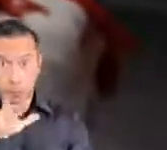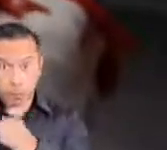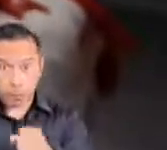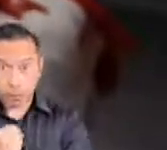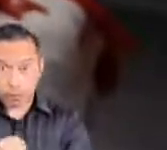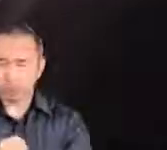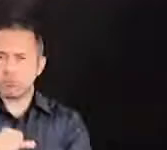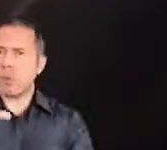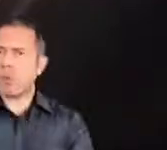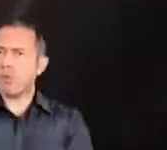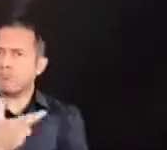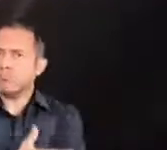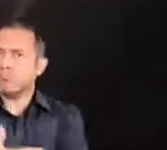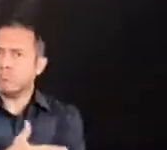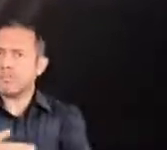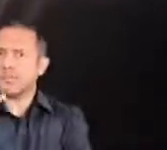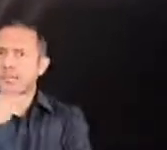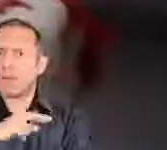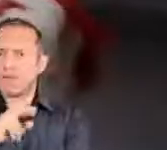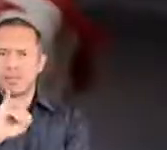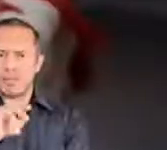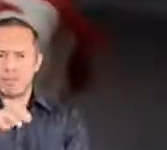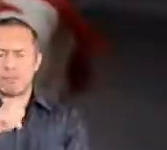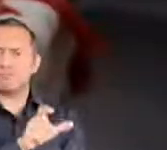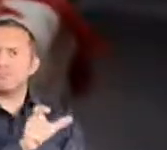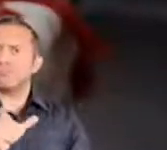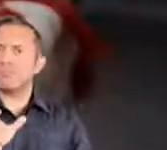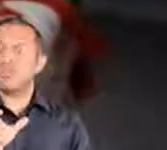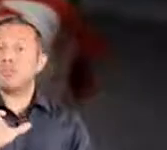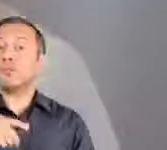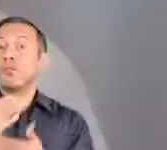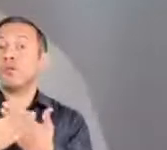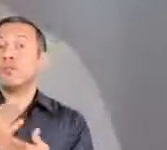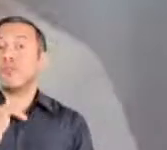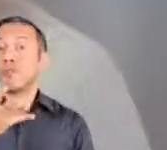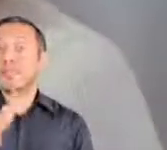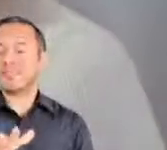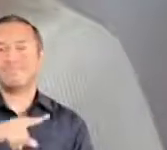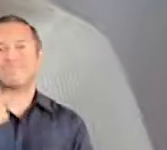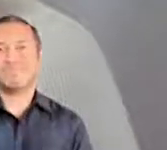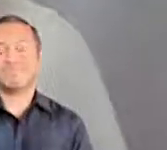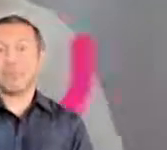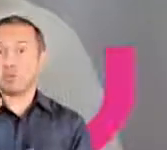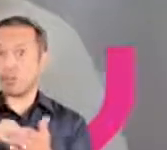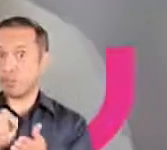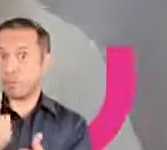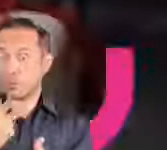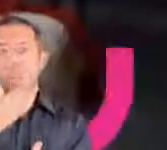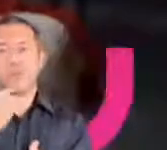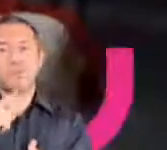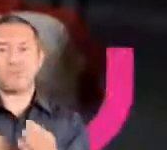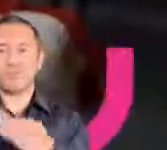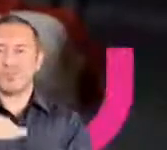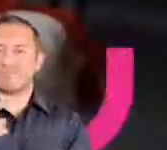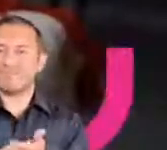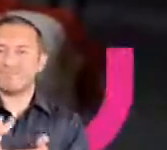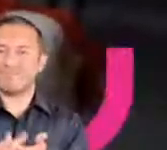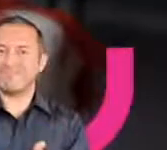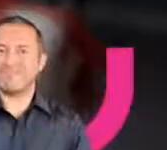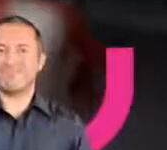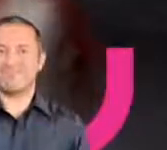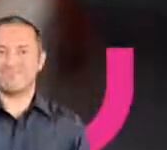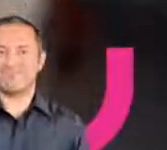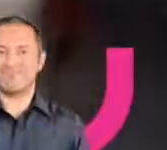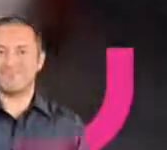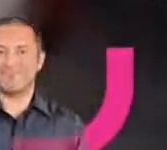junio de 2021, tramita tu INE desde ya. Tienes hasta el 10 de febrero. Este 2021 contamos todas. Contamos todos.